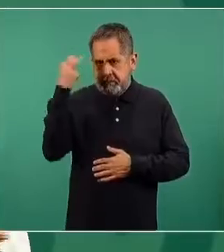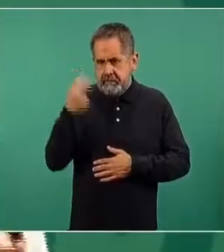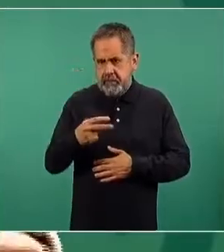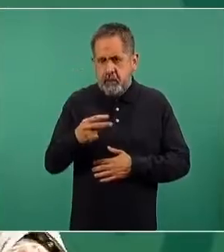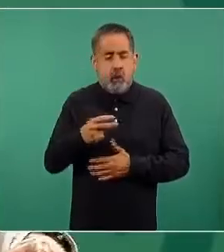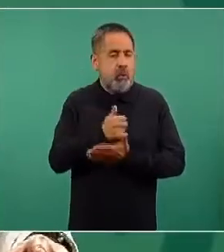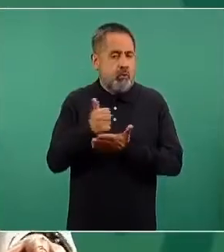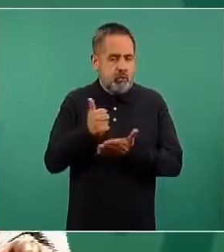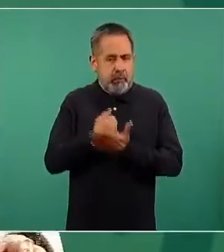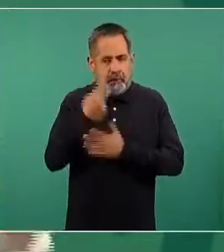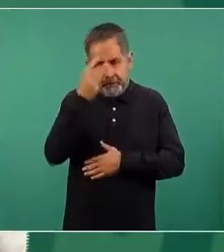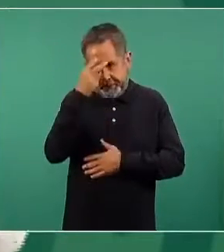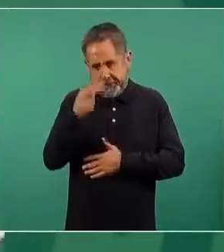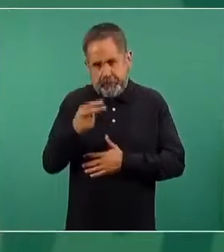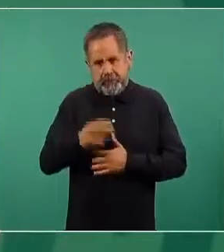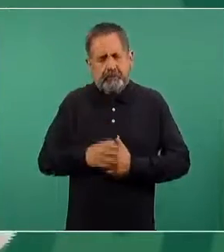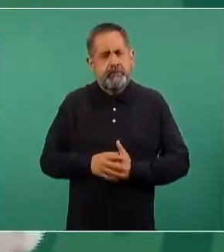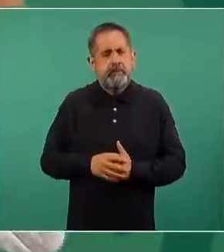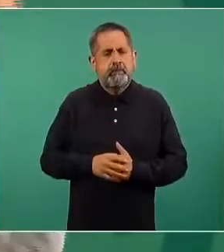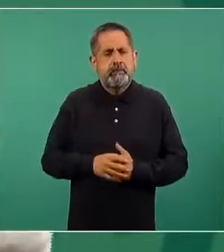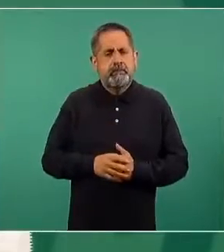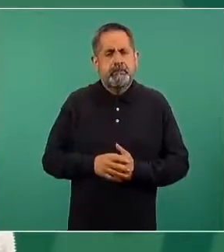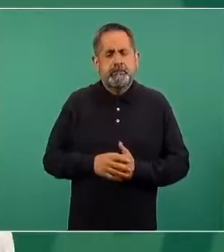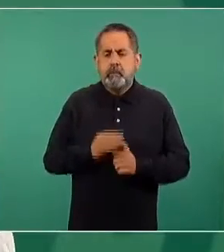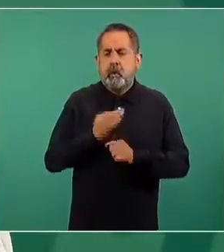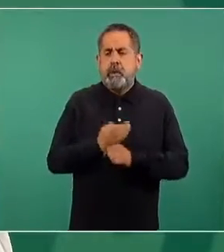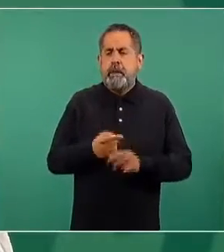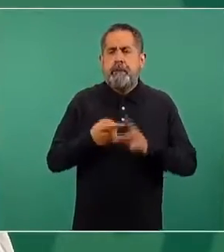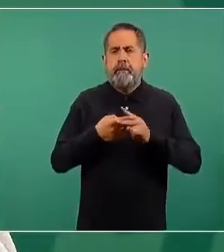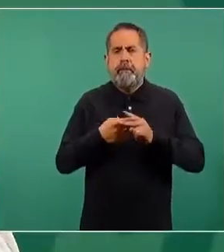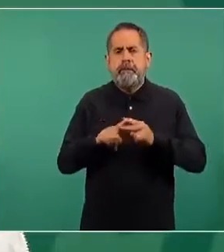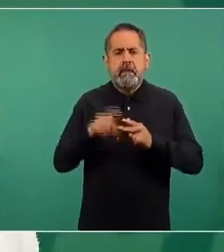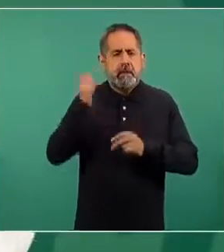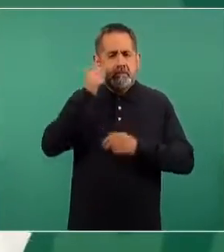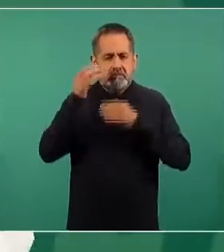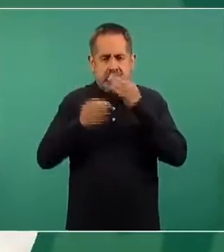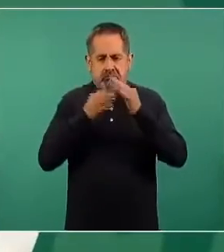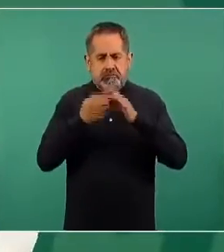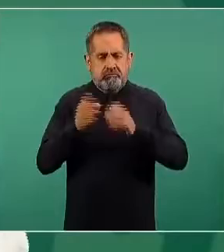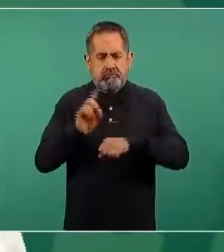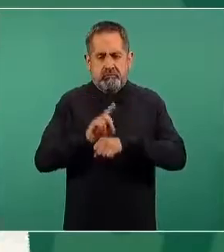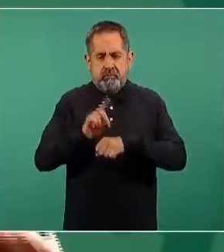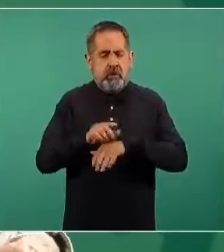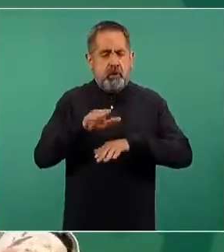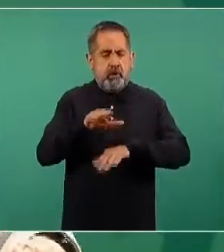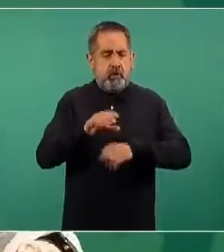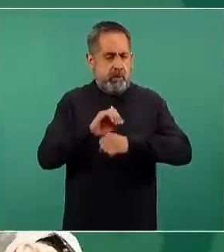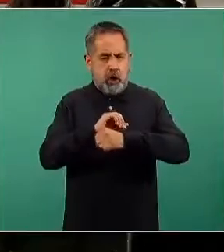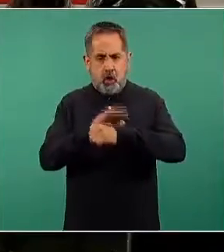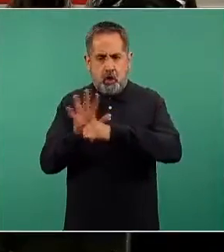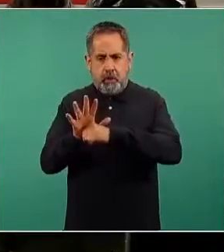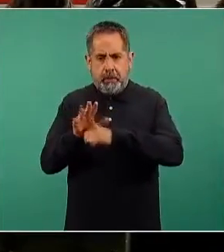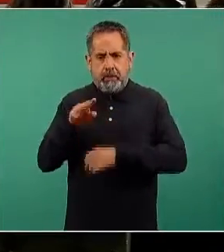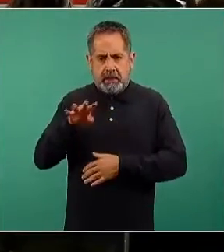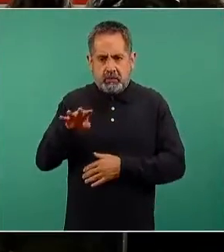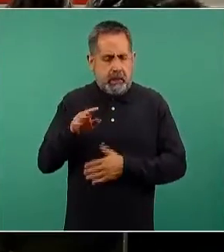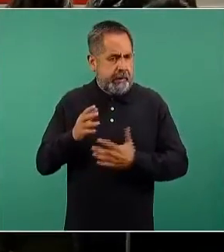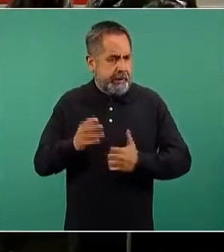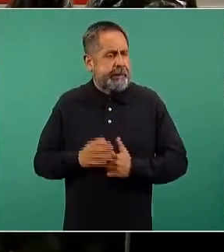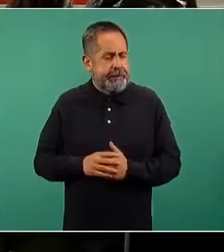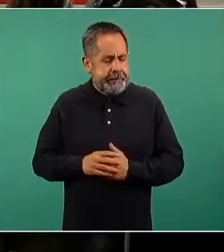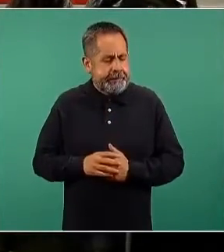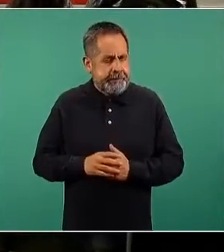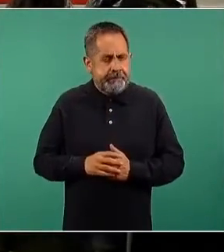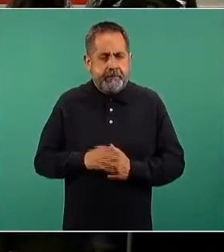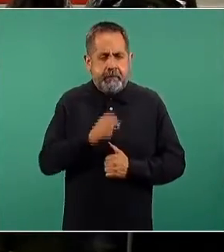en la Ciudad de México. Y vamos a iniciar la conferencia de prensa diaria sobre COVID-19, la pandemia causada por el